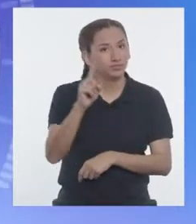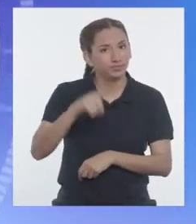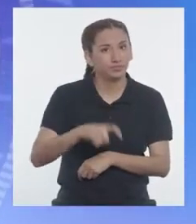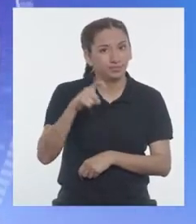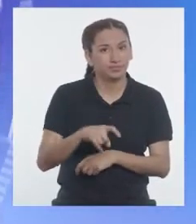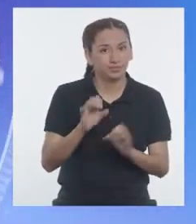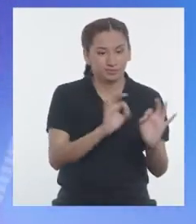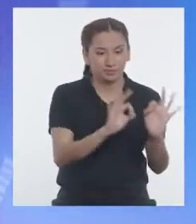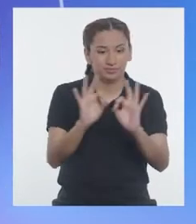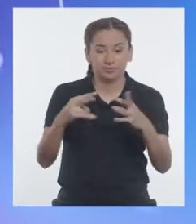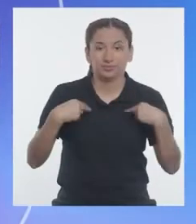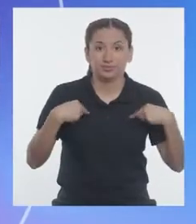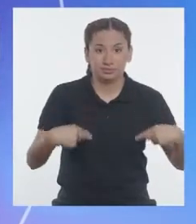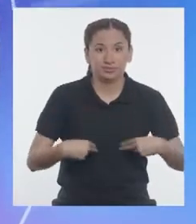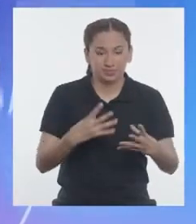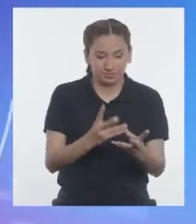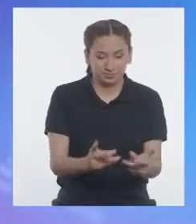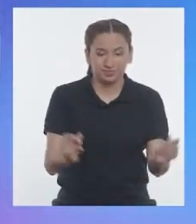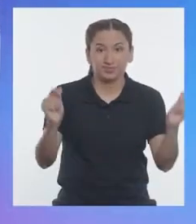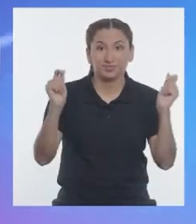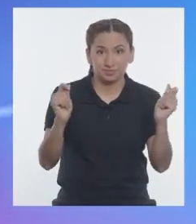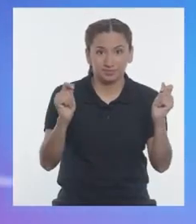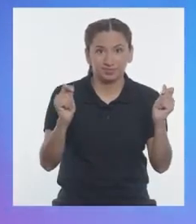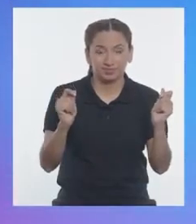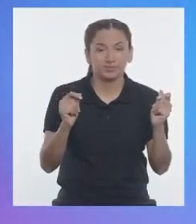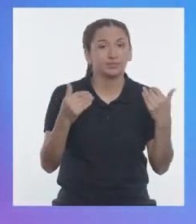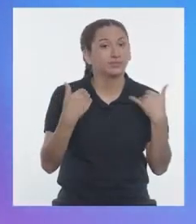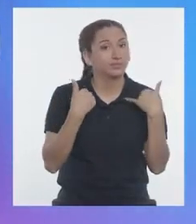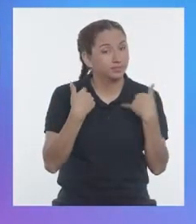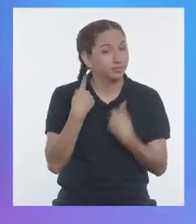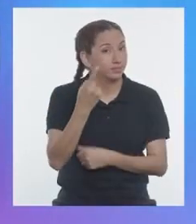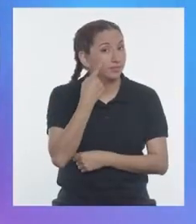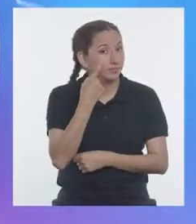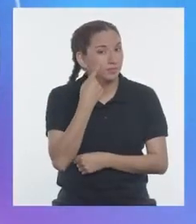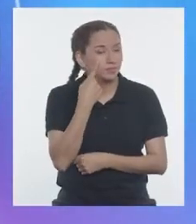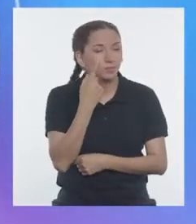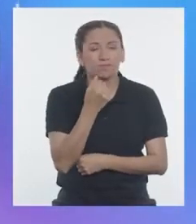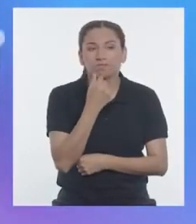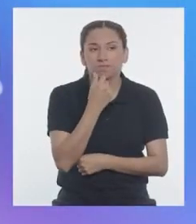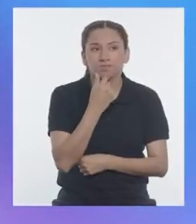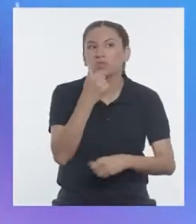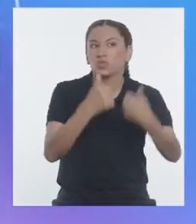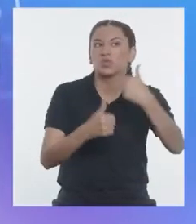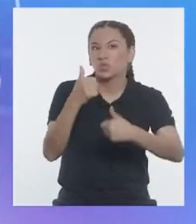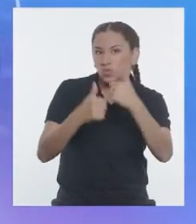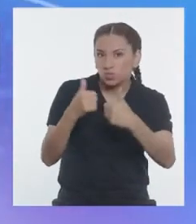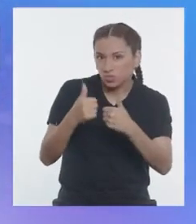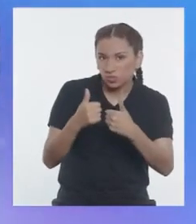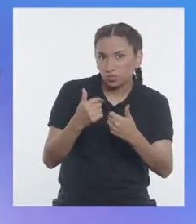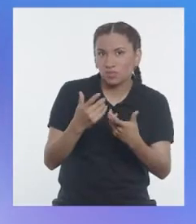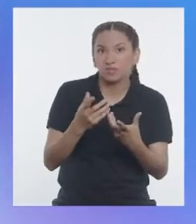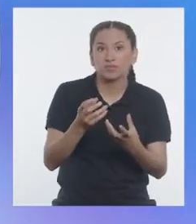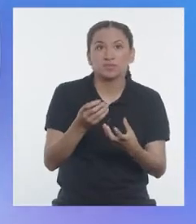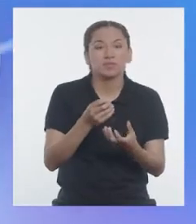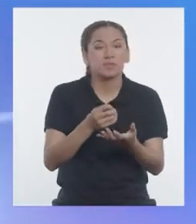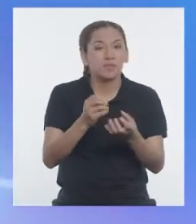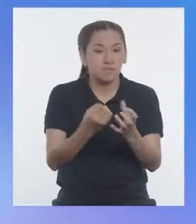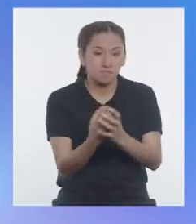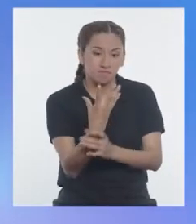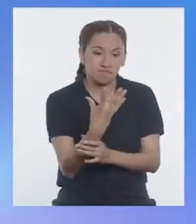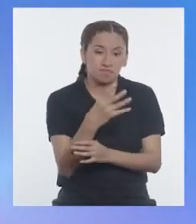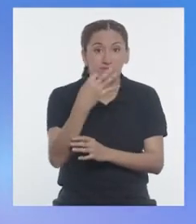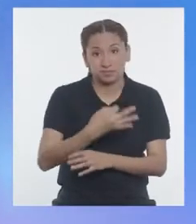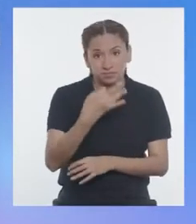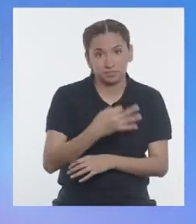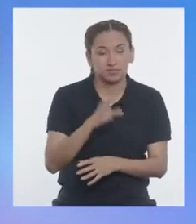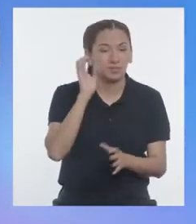requieran los mismos nutrientes de la tierra. Hay que conocer qué plantas son las indicadas. Por